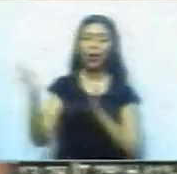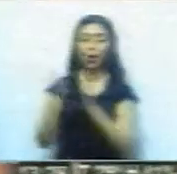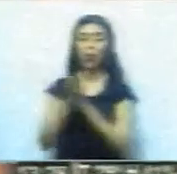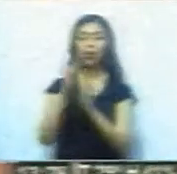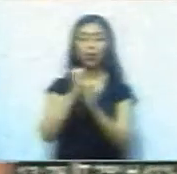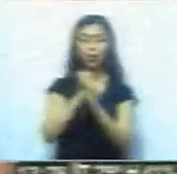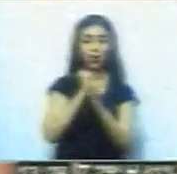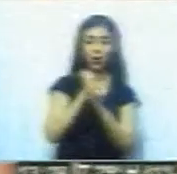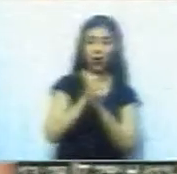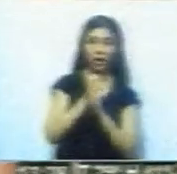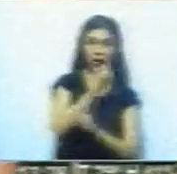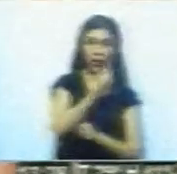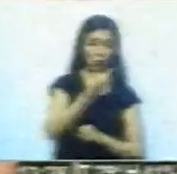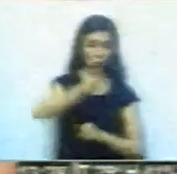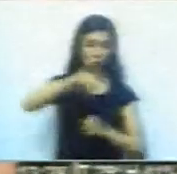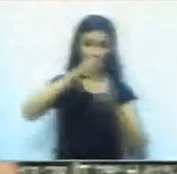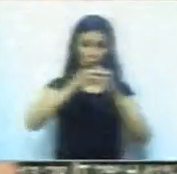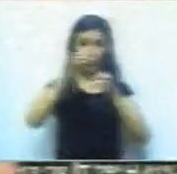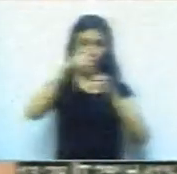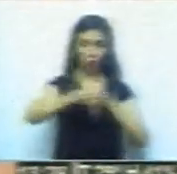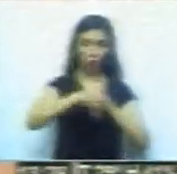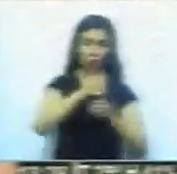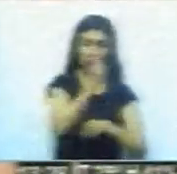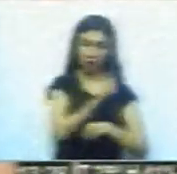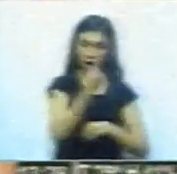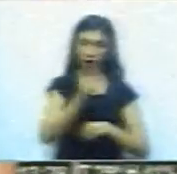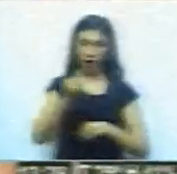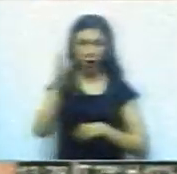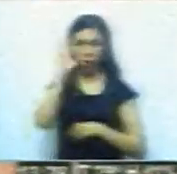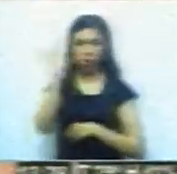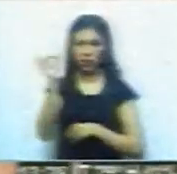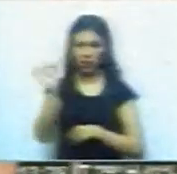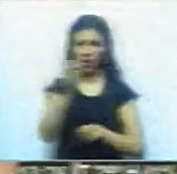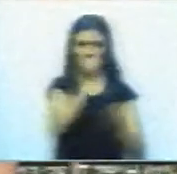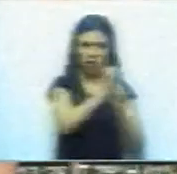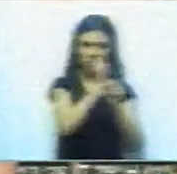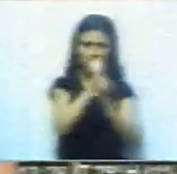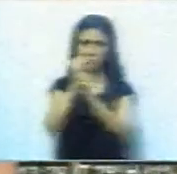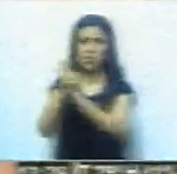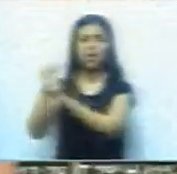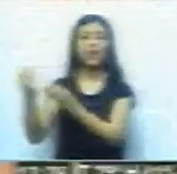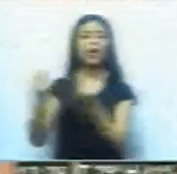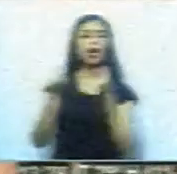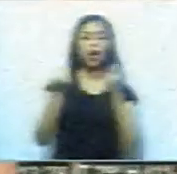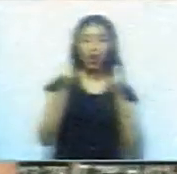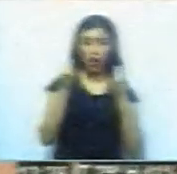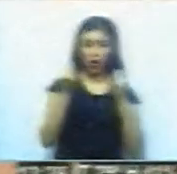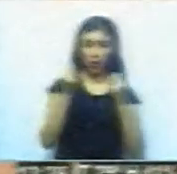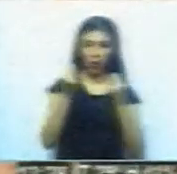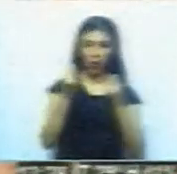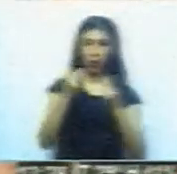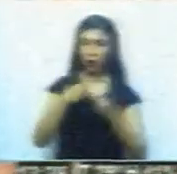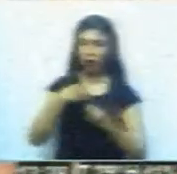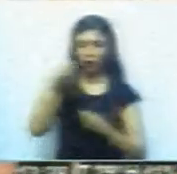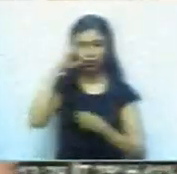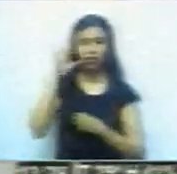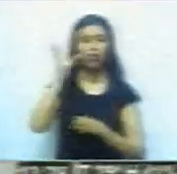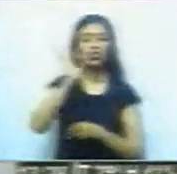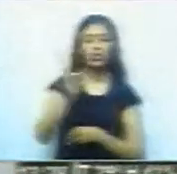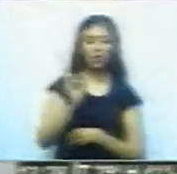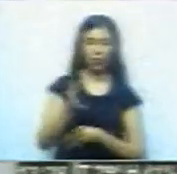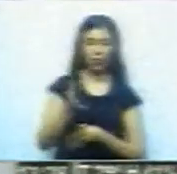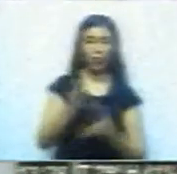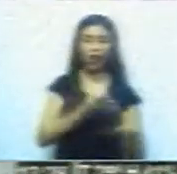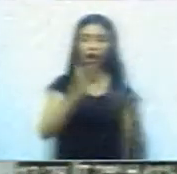así es que tenemos, además del recorrido en los barrios, tenemos también una preparación y sabemos qué es lo que vamos a hacer desde nuestro lugar.